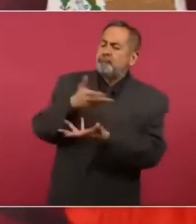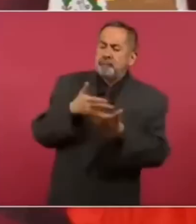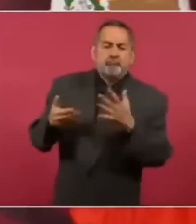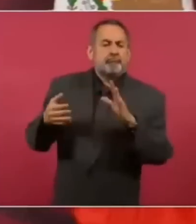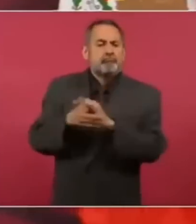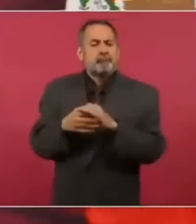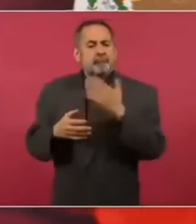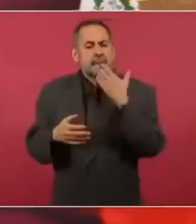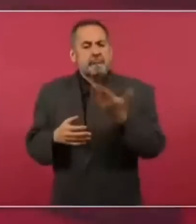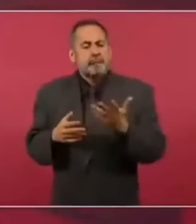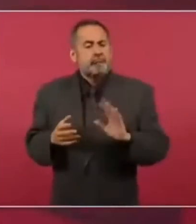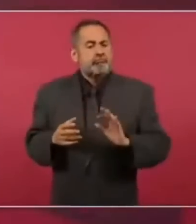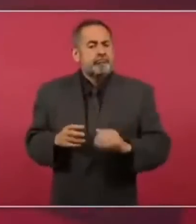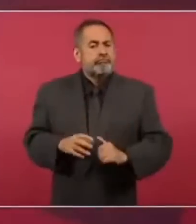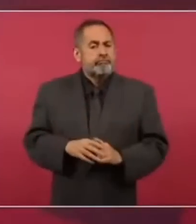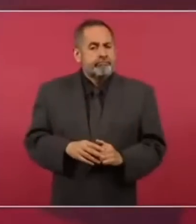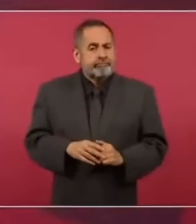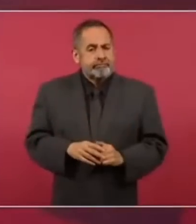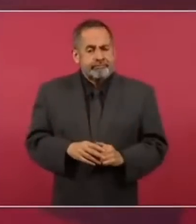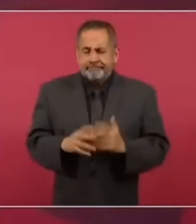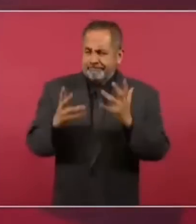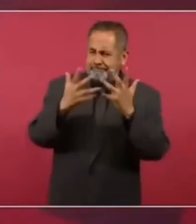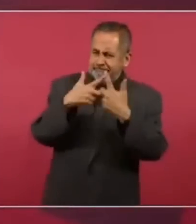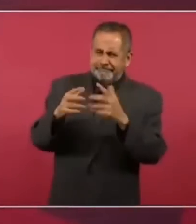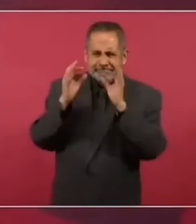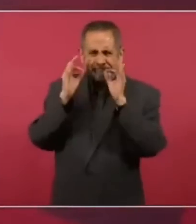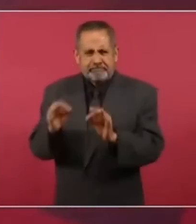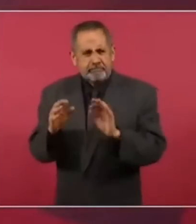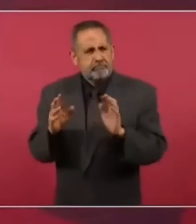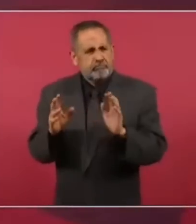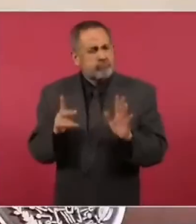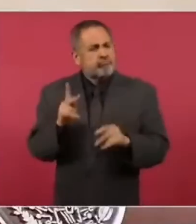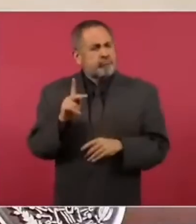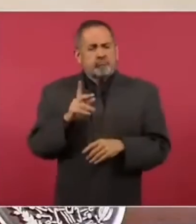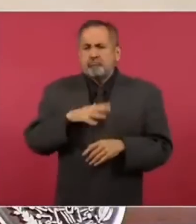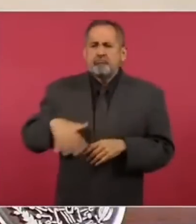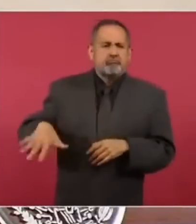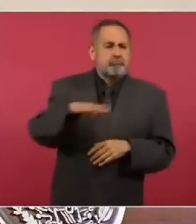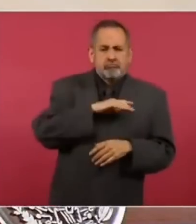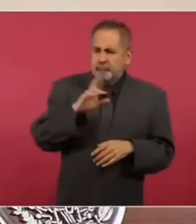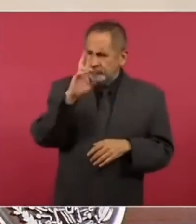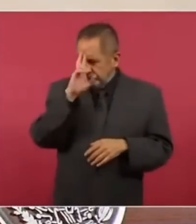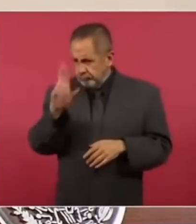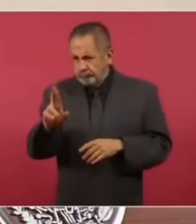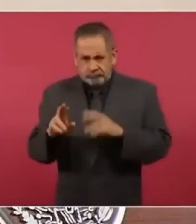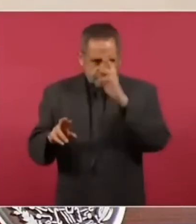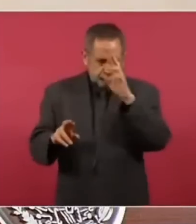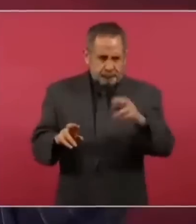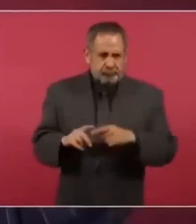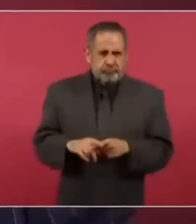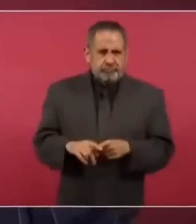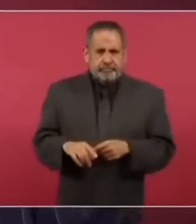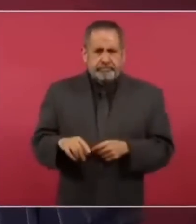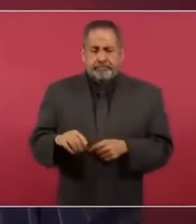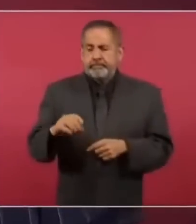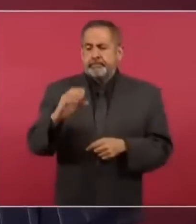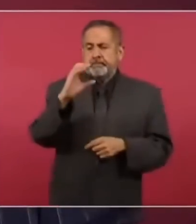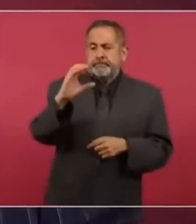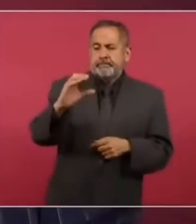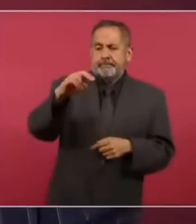no completamente en armonía, así de respeto, entre el CENTE y la CENTE.